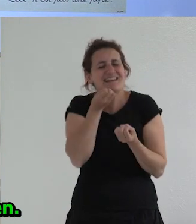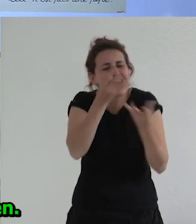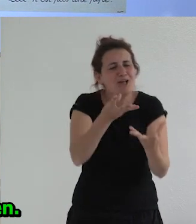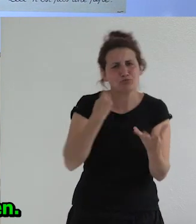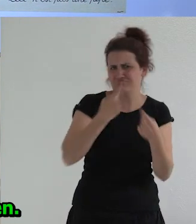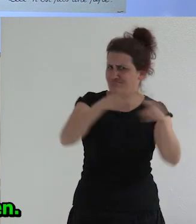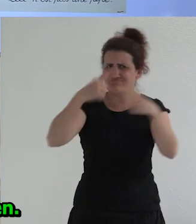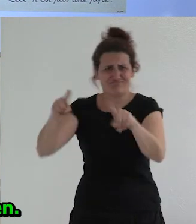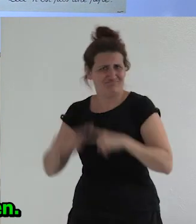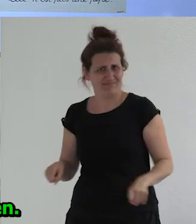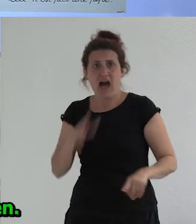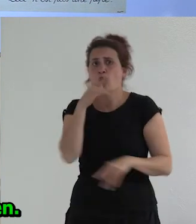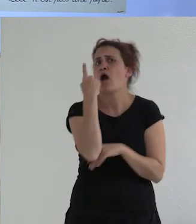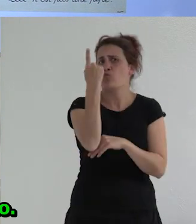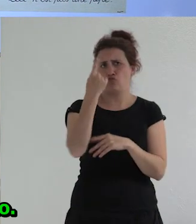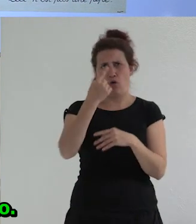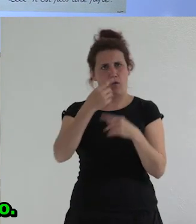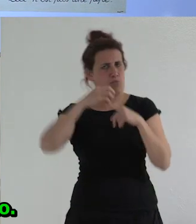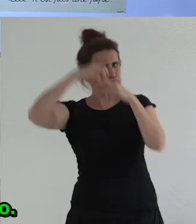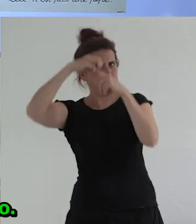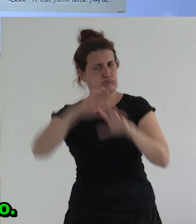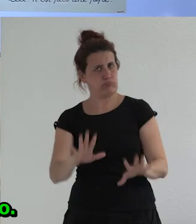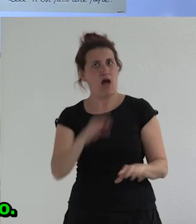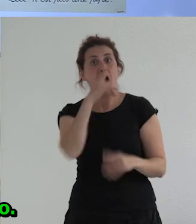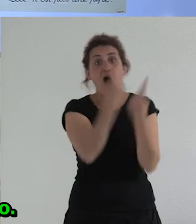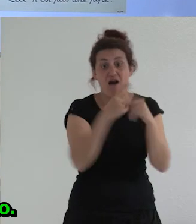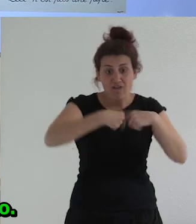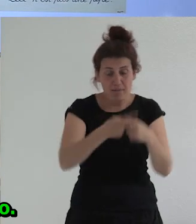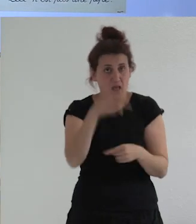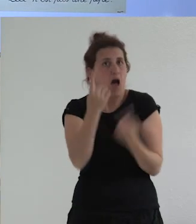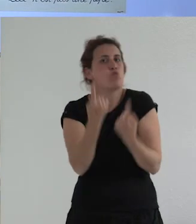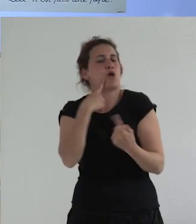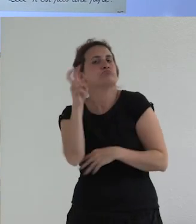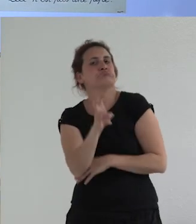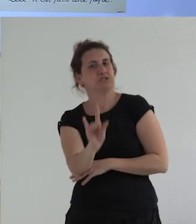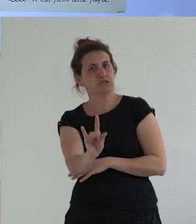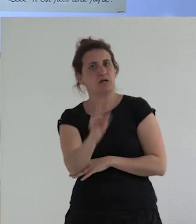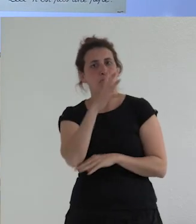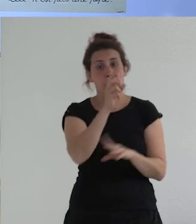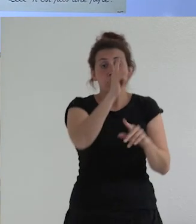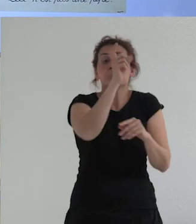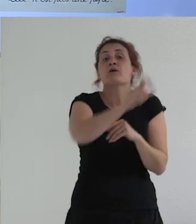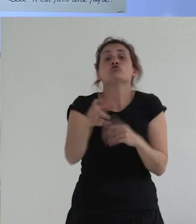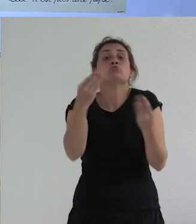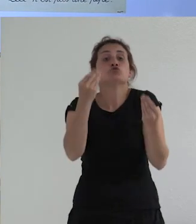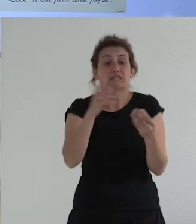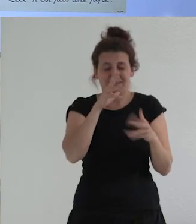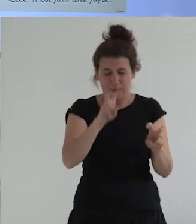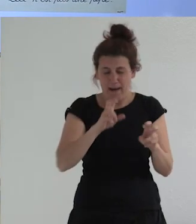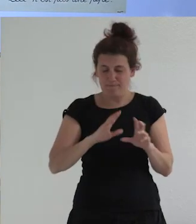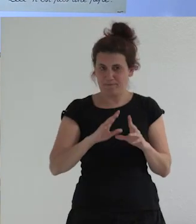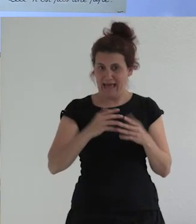uno ahora hay uno hegemónico está bien a algunas familias les sirve perfecto muchas de esas personas probablemente una transición de género